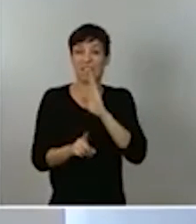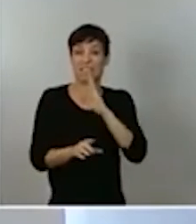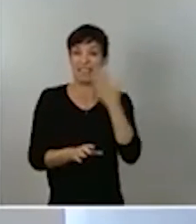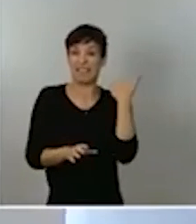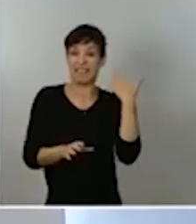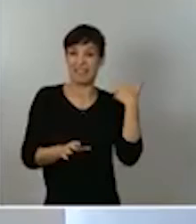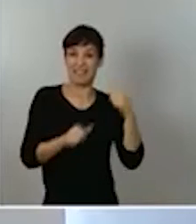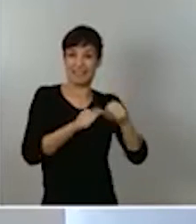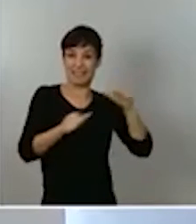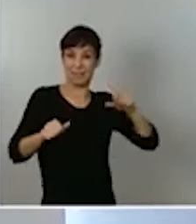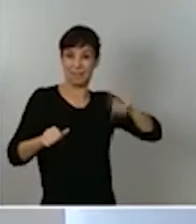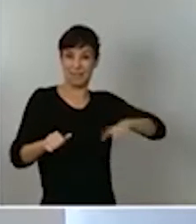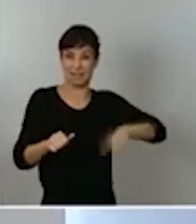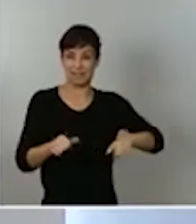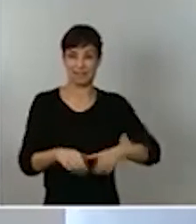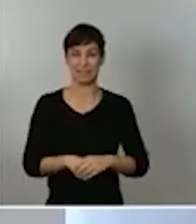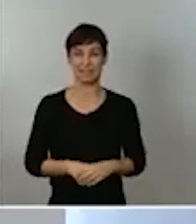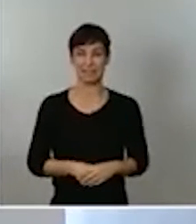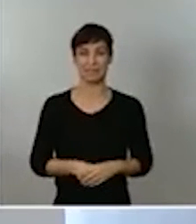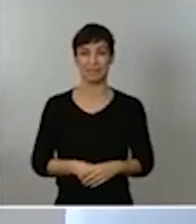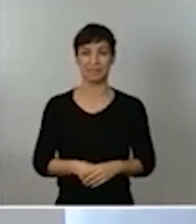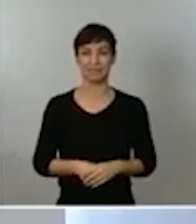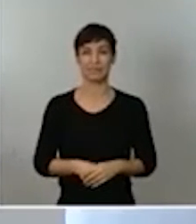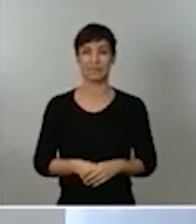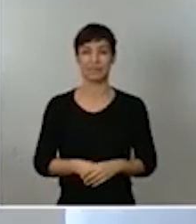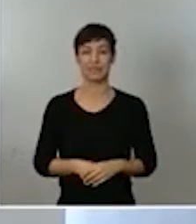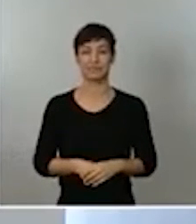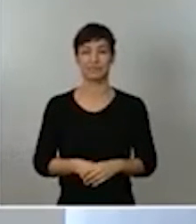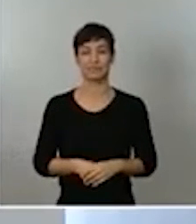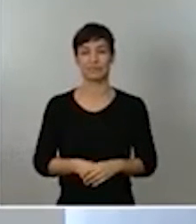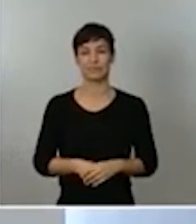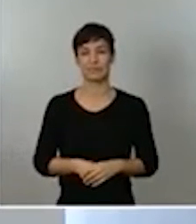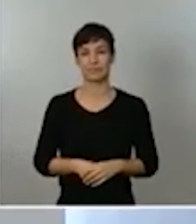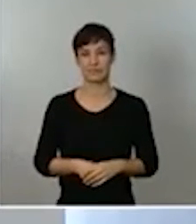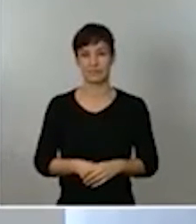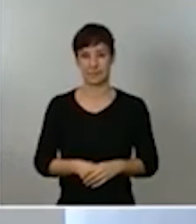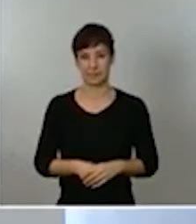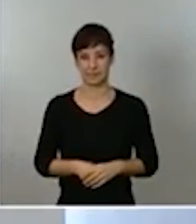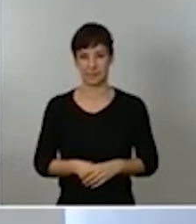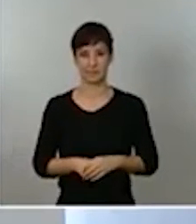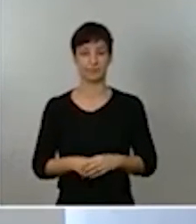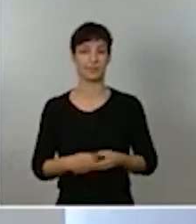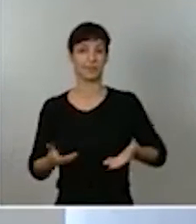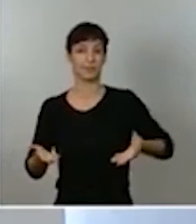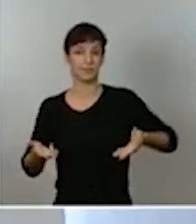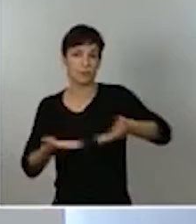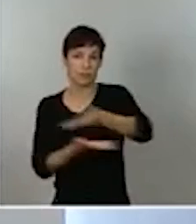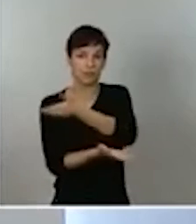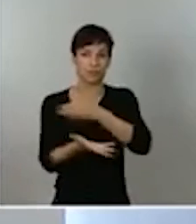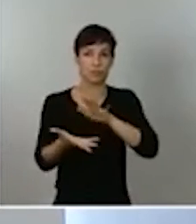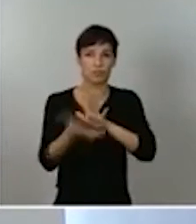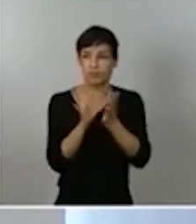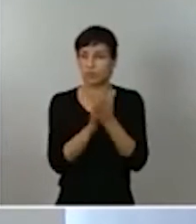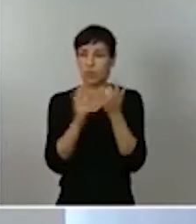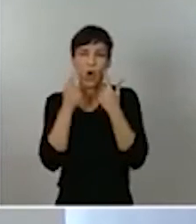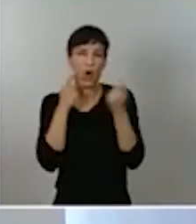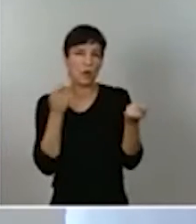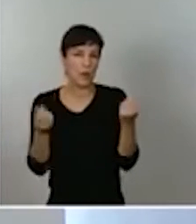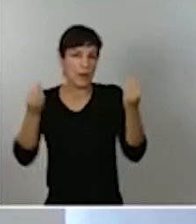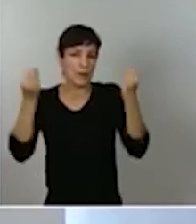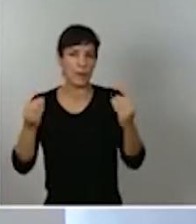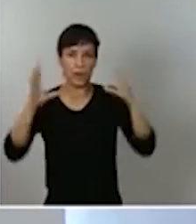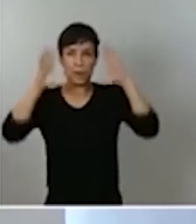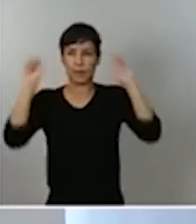meses. Para garantizar la efectiva coordinación y unidad de acción de todos los cuerpos policiales, se ha constituido,